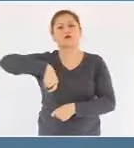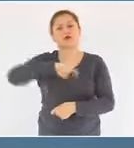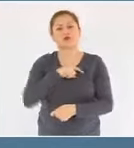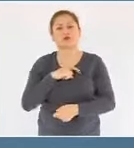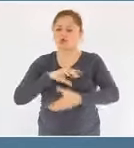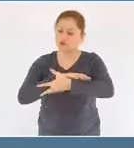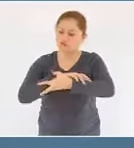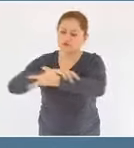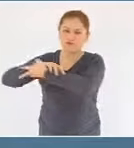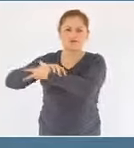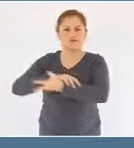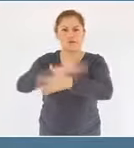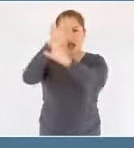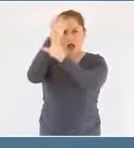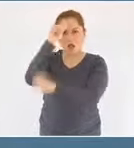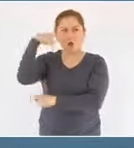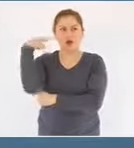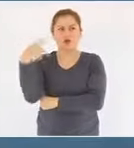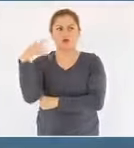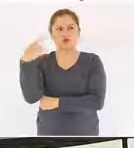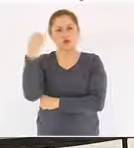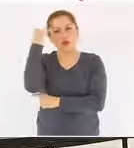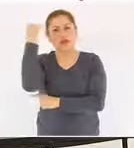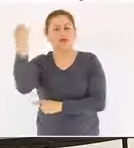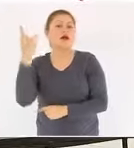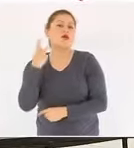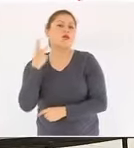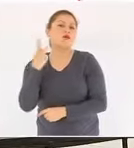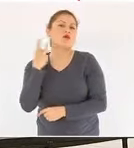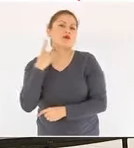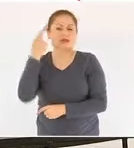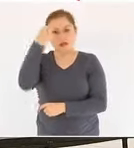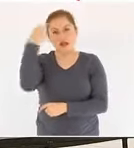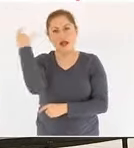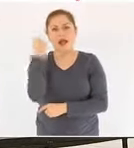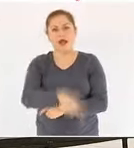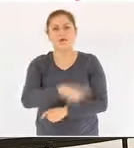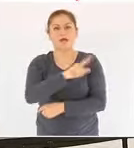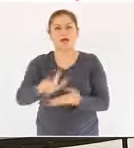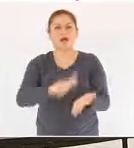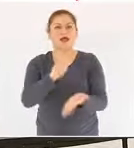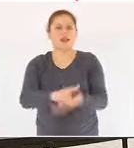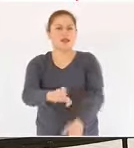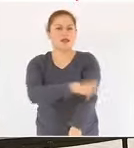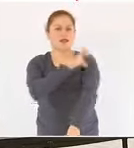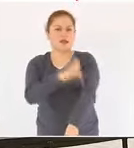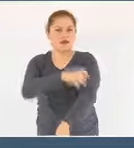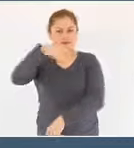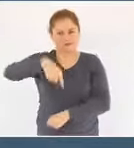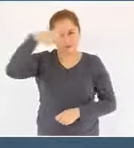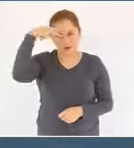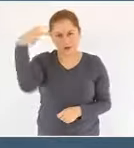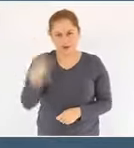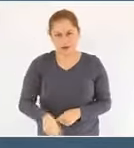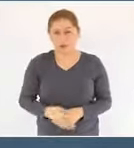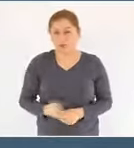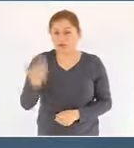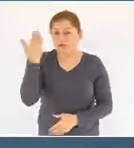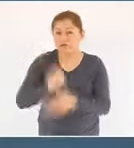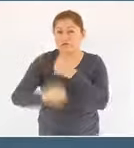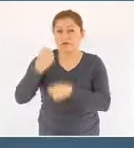con su política de fortalecimiento de la soberanía energética de México. En 1938,